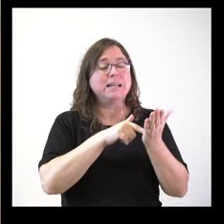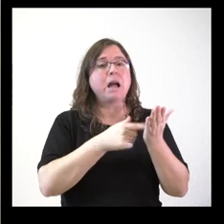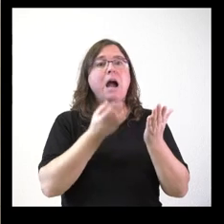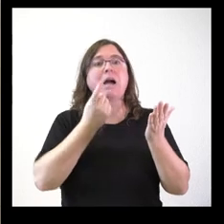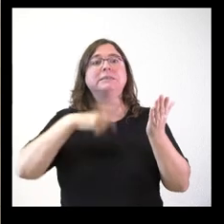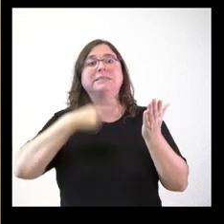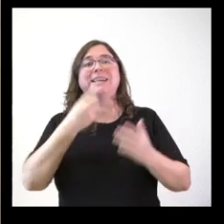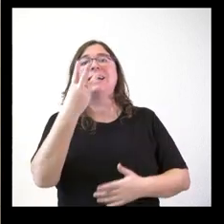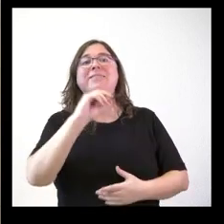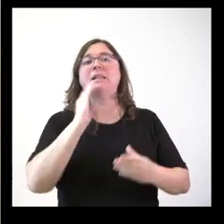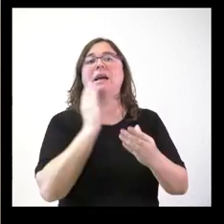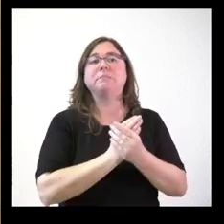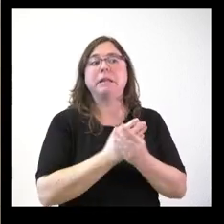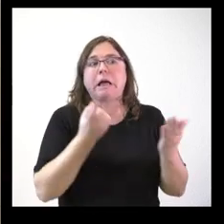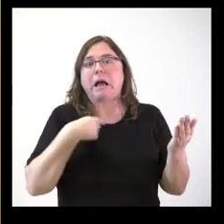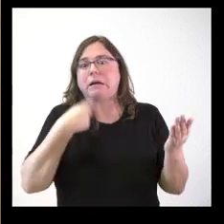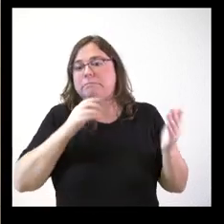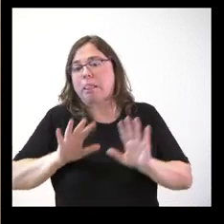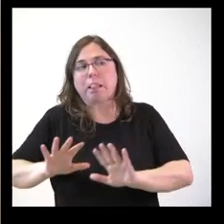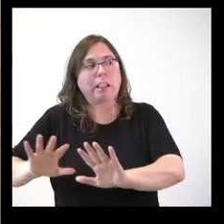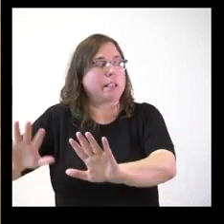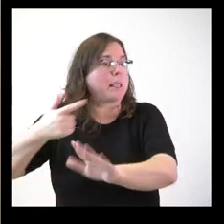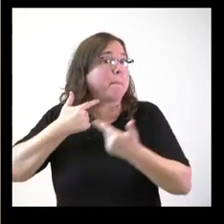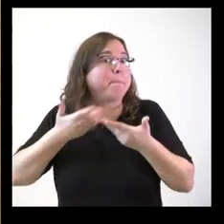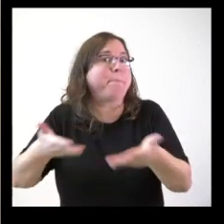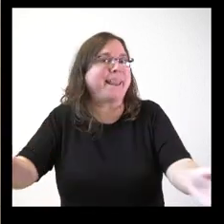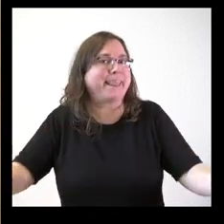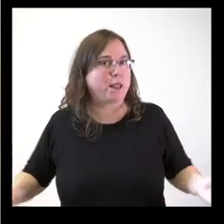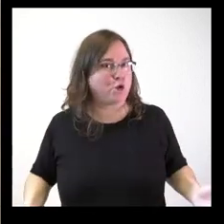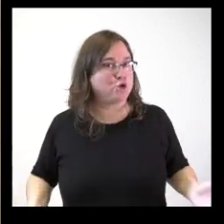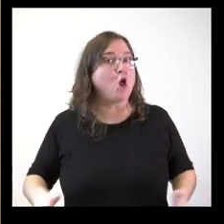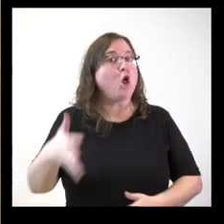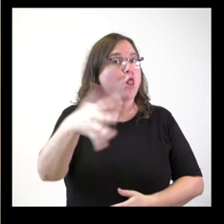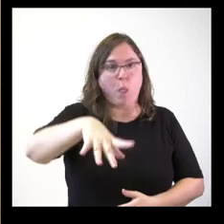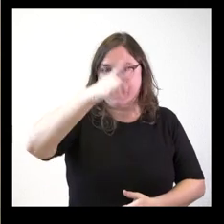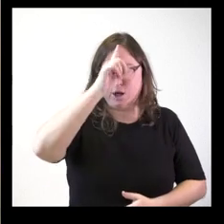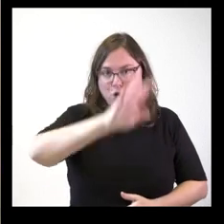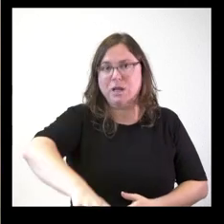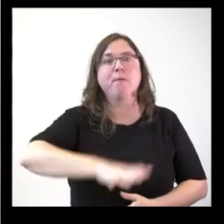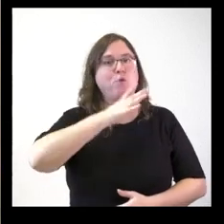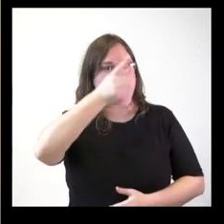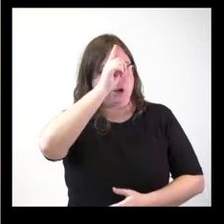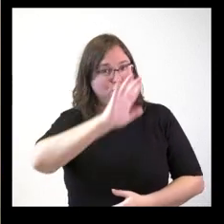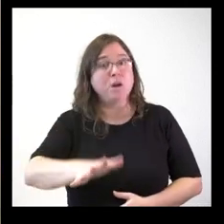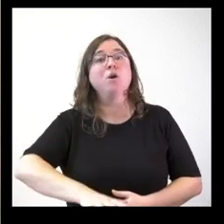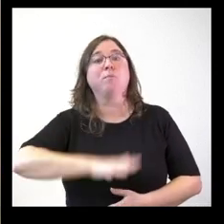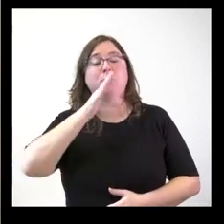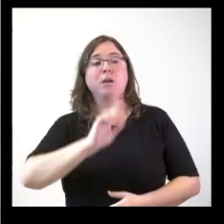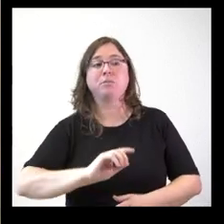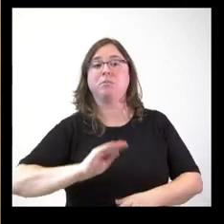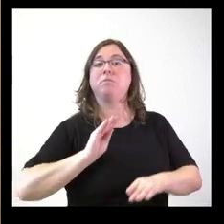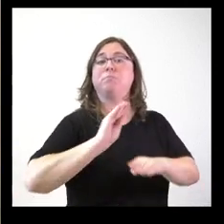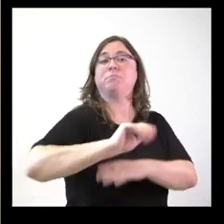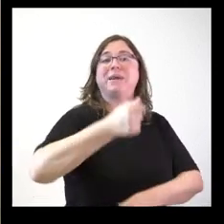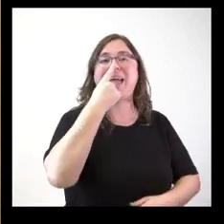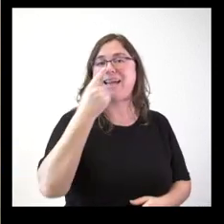más de 30 expedientes de ayudas al alquiler perdidos, no saben ni dónde ni por qué, y por eso no se concedieron las ayudas del